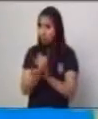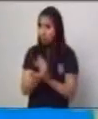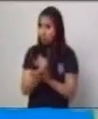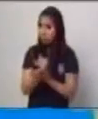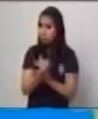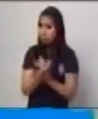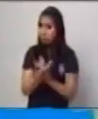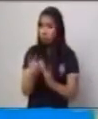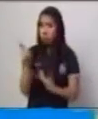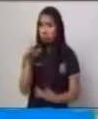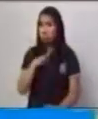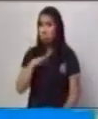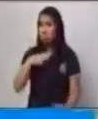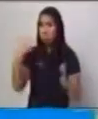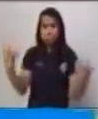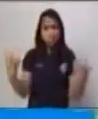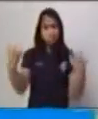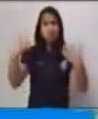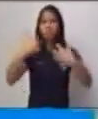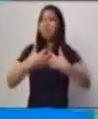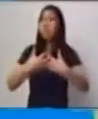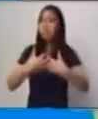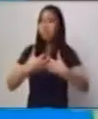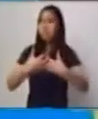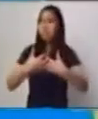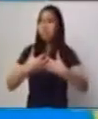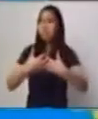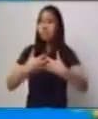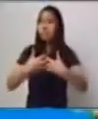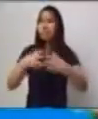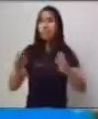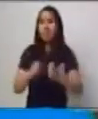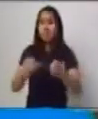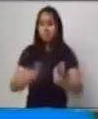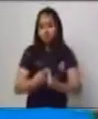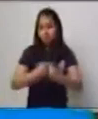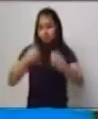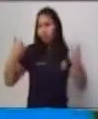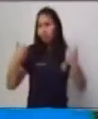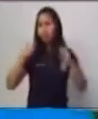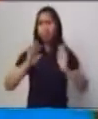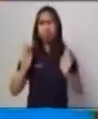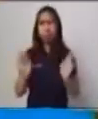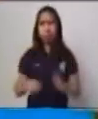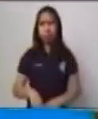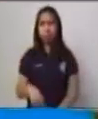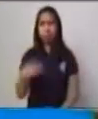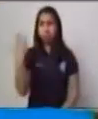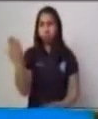una composición homogénea y son divididas por esa razón.